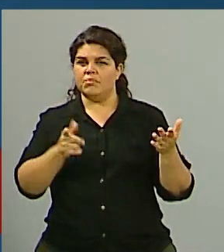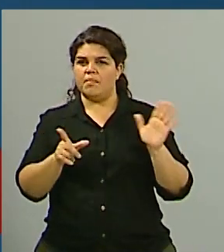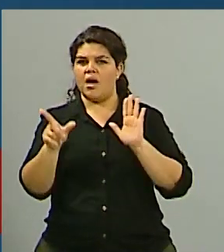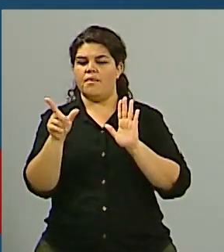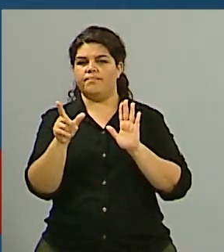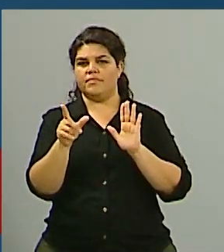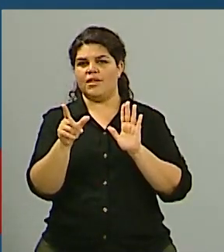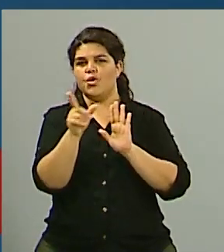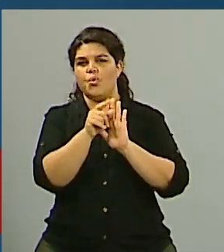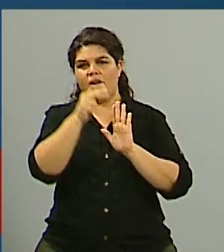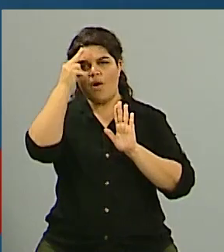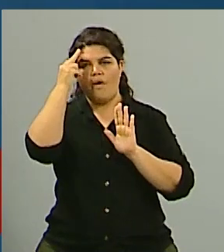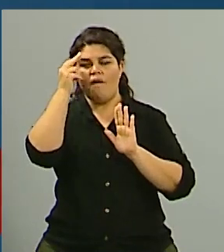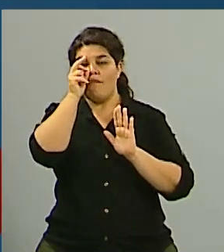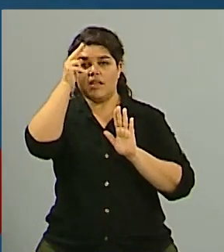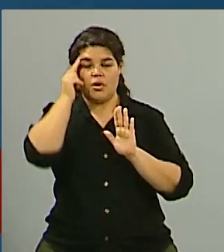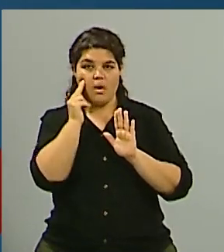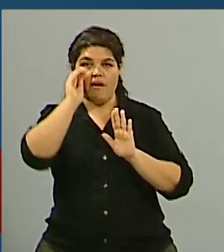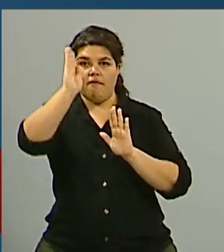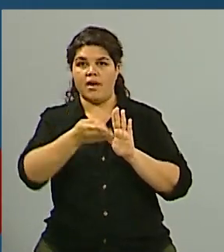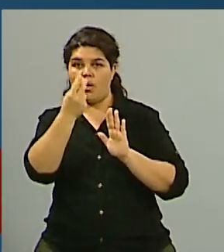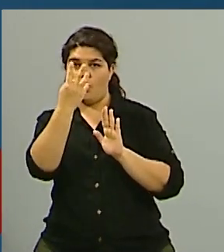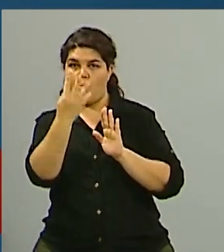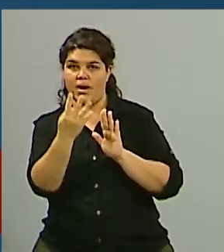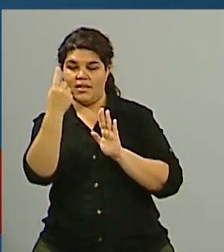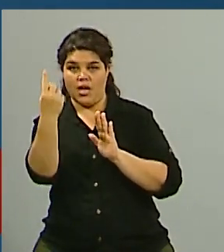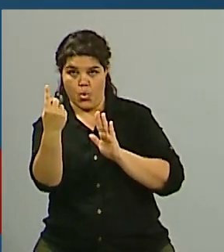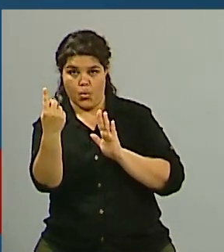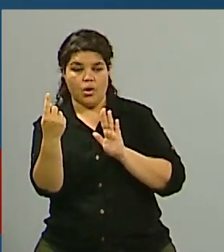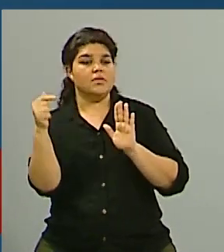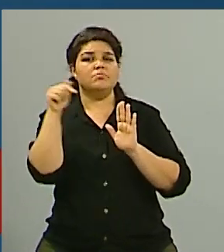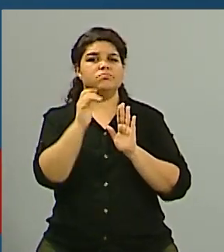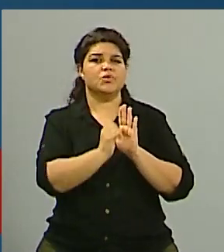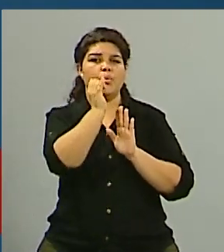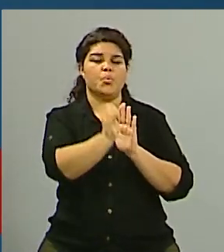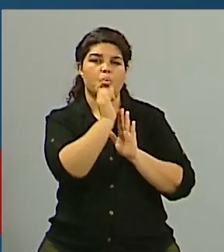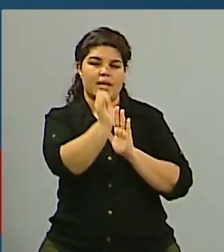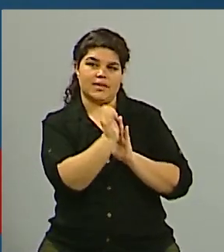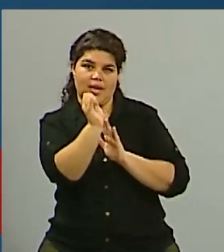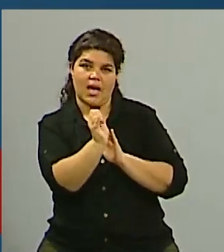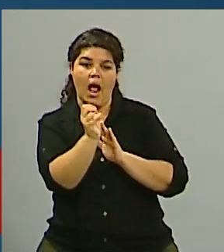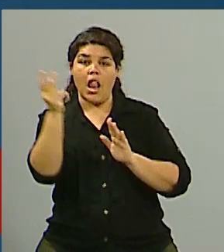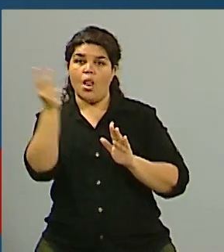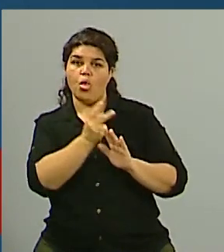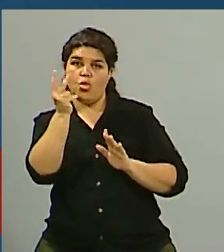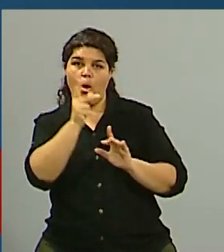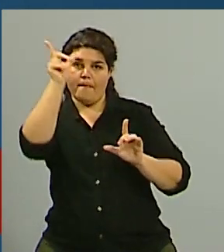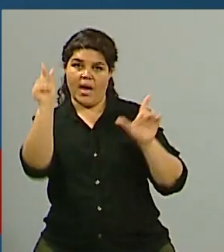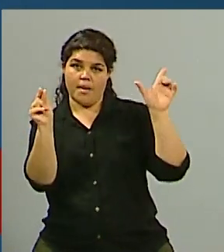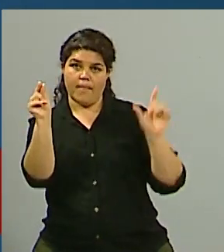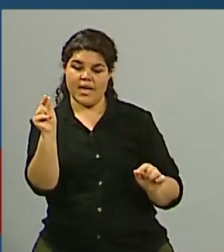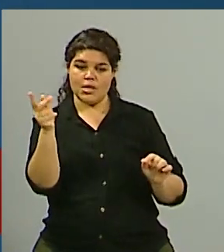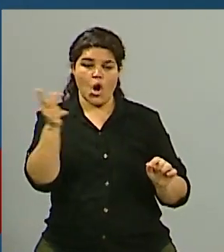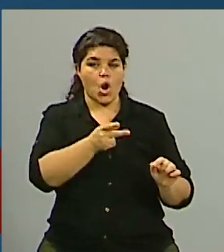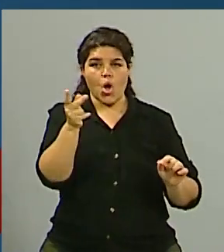barra 41, que prohíbe a las partes, a la Argentina y al Reino Unido, realizar actos